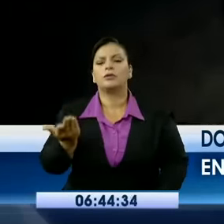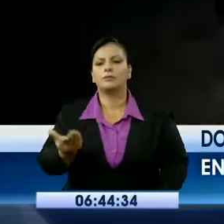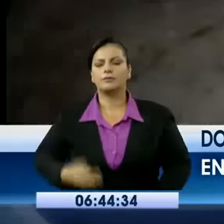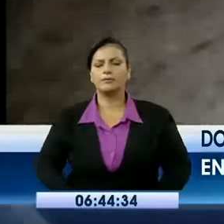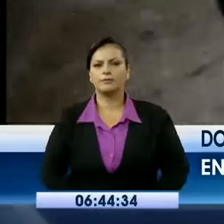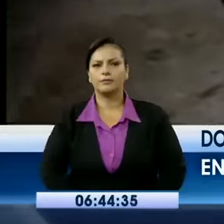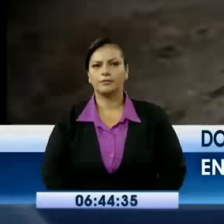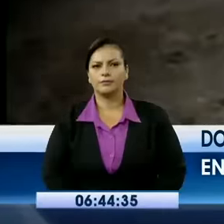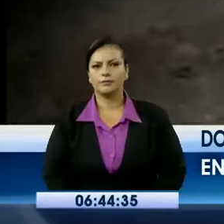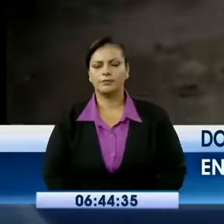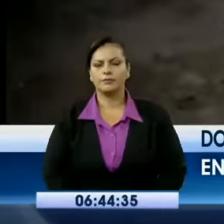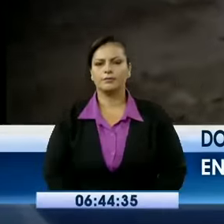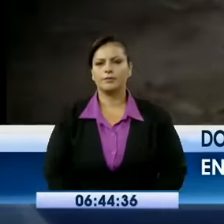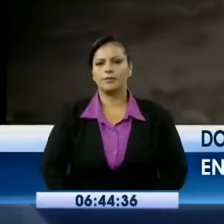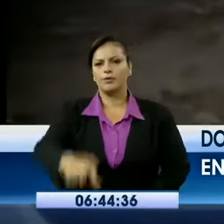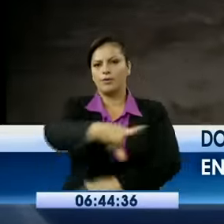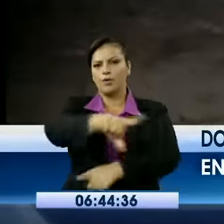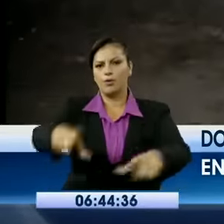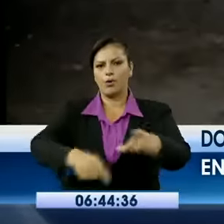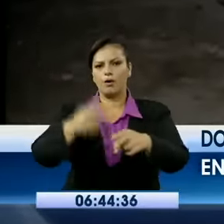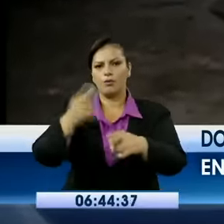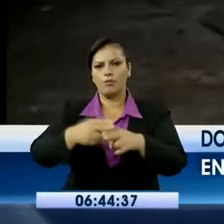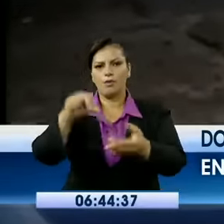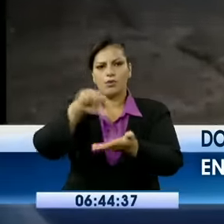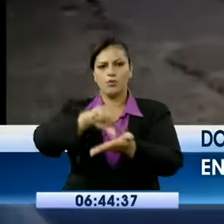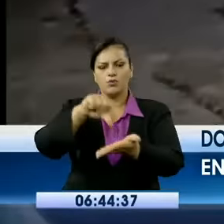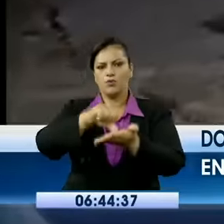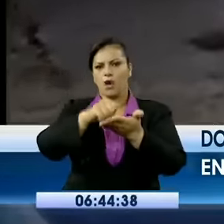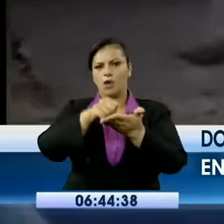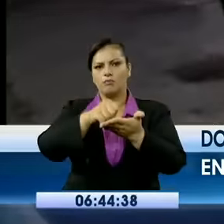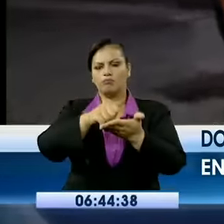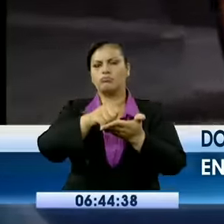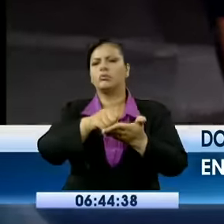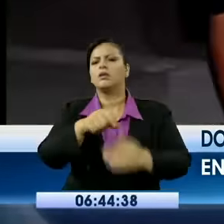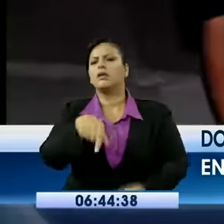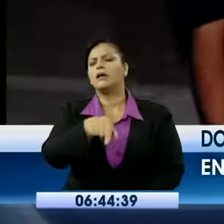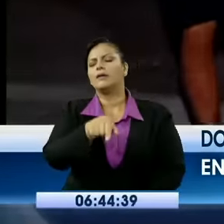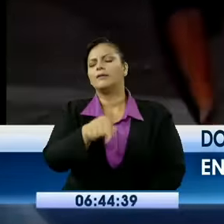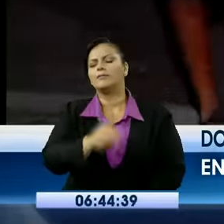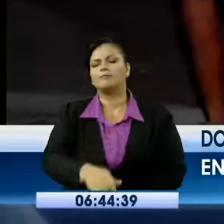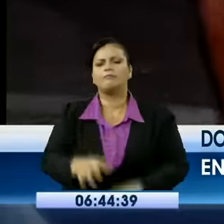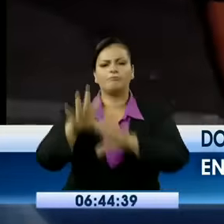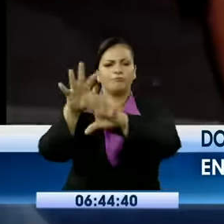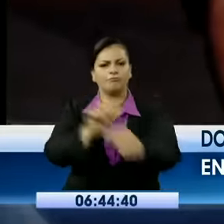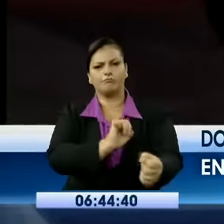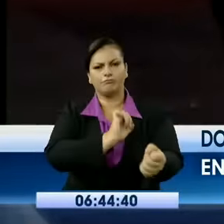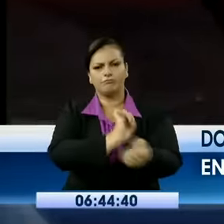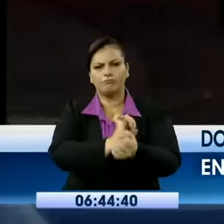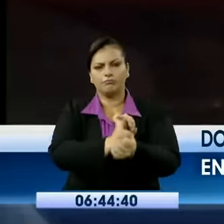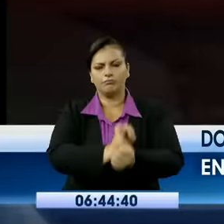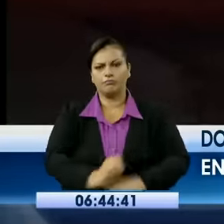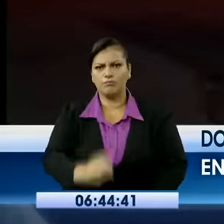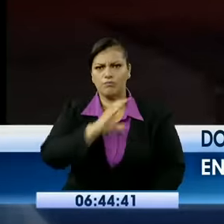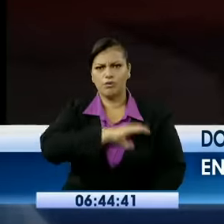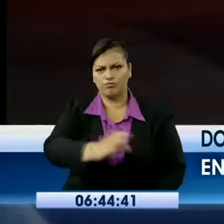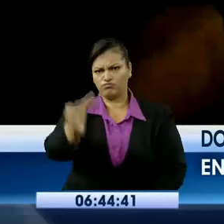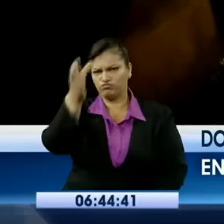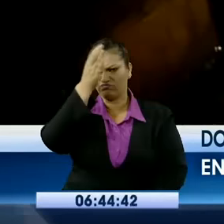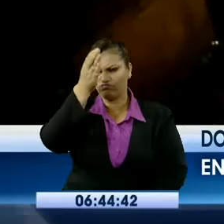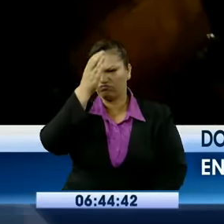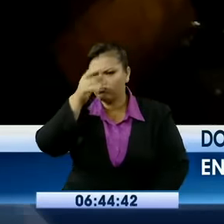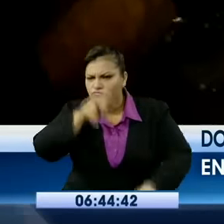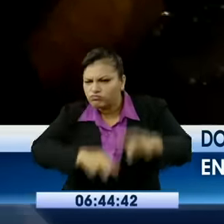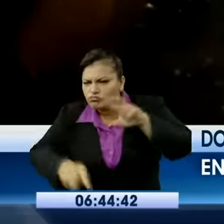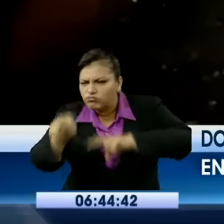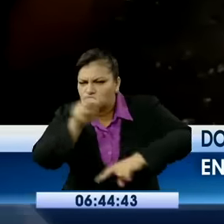la ciudad perdida. Entonces, con labores de inteligencia, se registró el número de